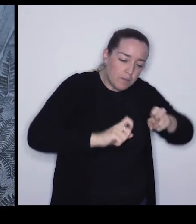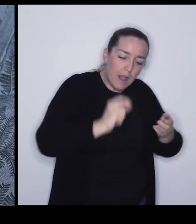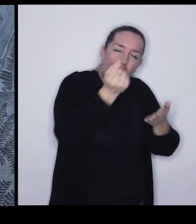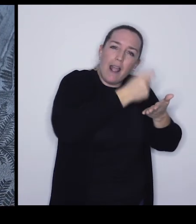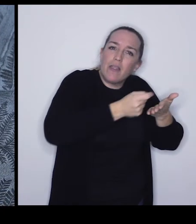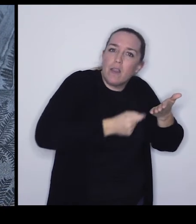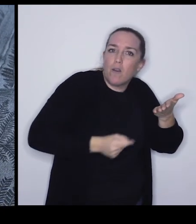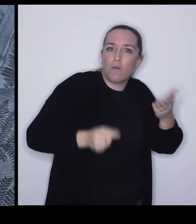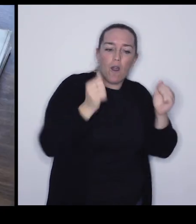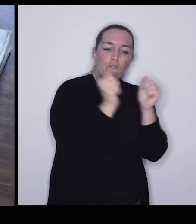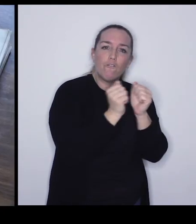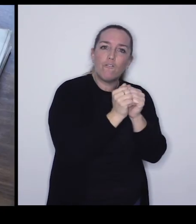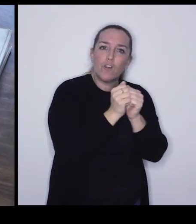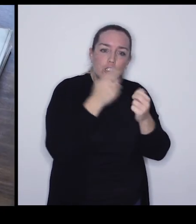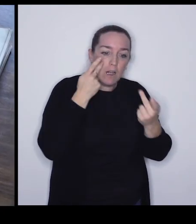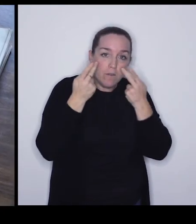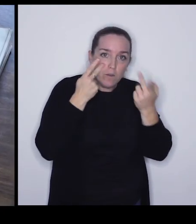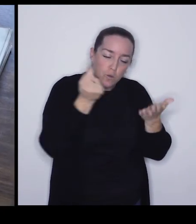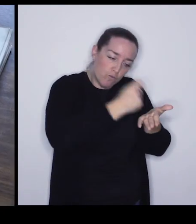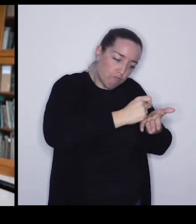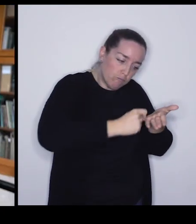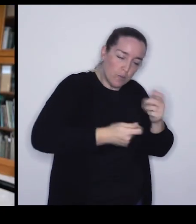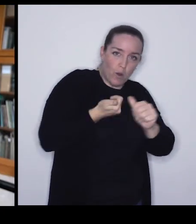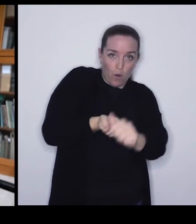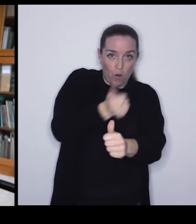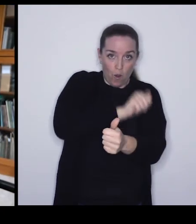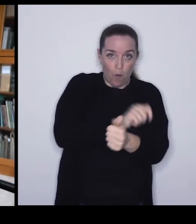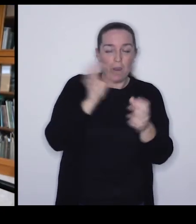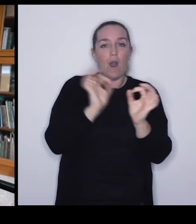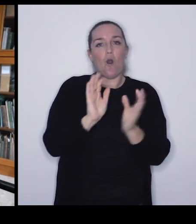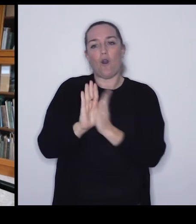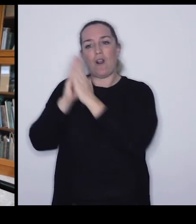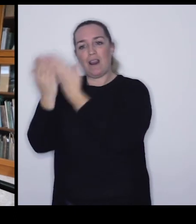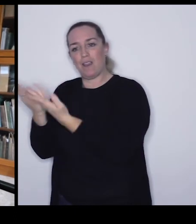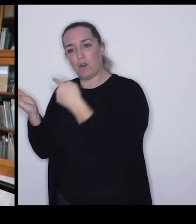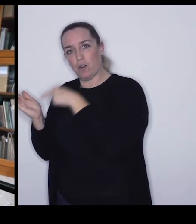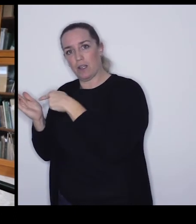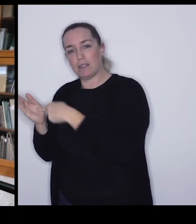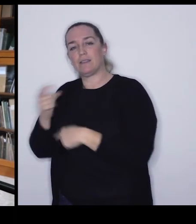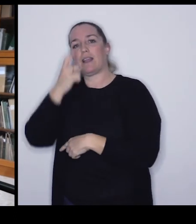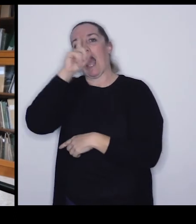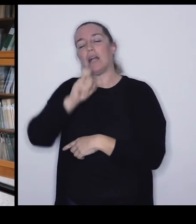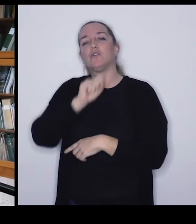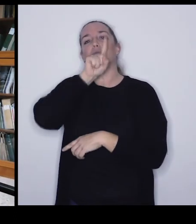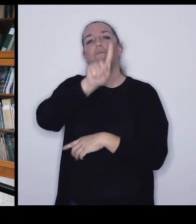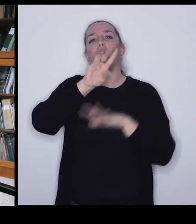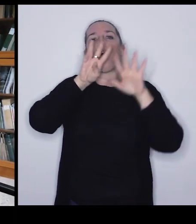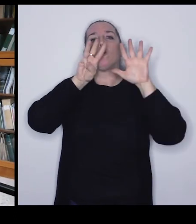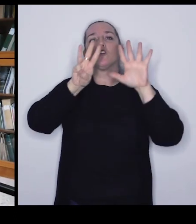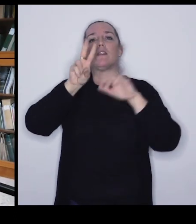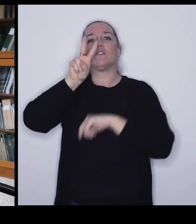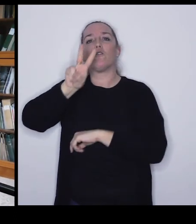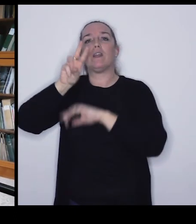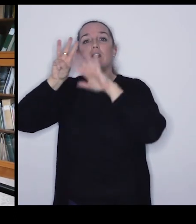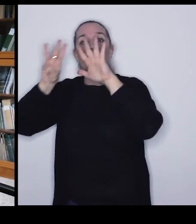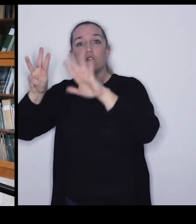...eh... ...dibujaban... ...los fósiles que estaban viendo... ...o este otro... ...de 1828... ...en la que... ...en